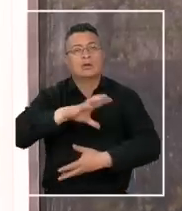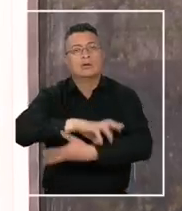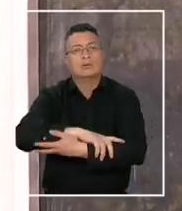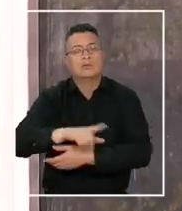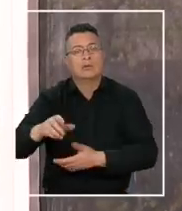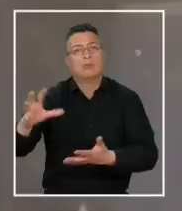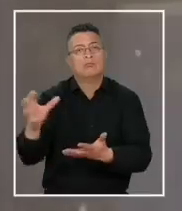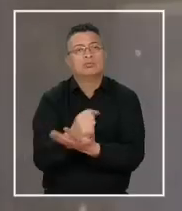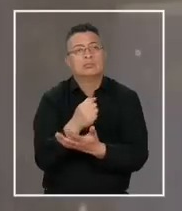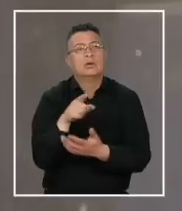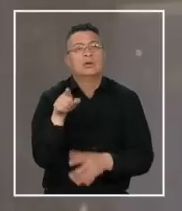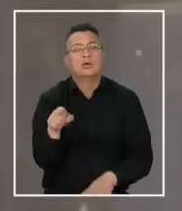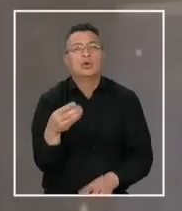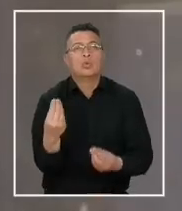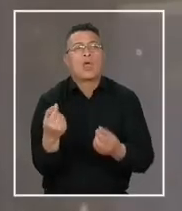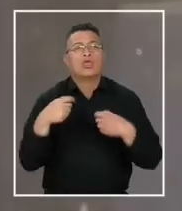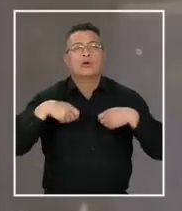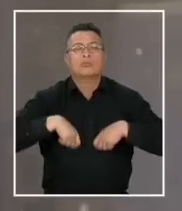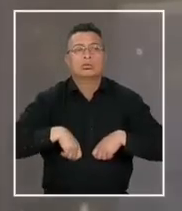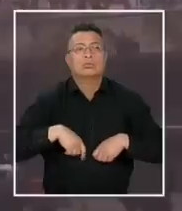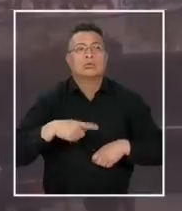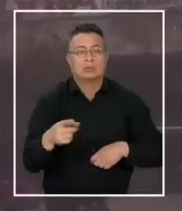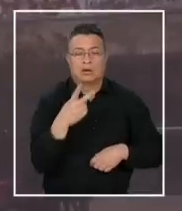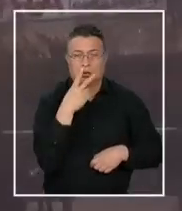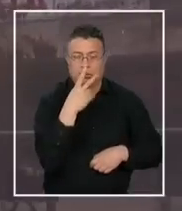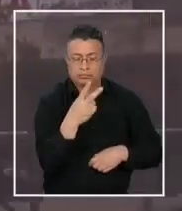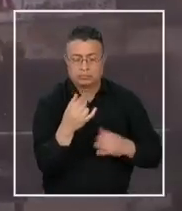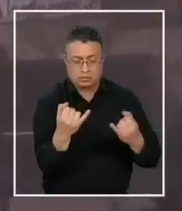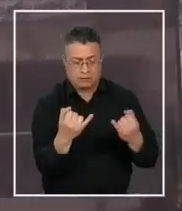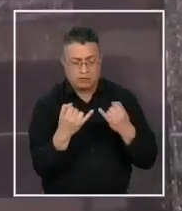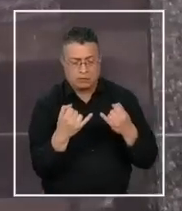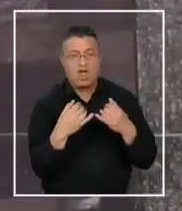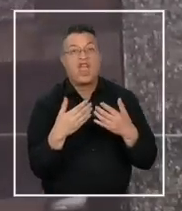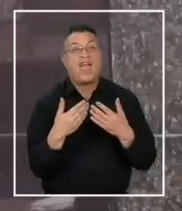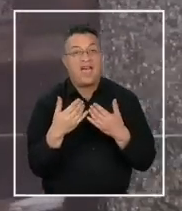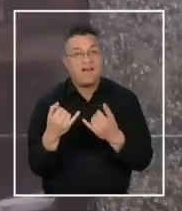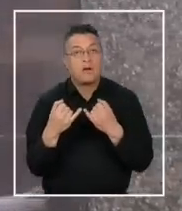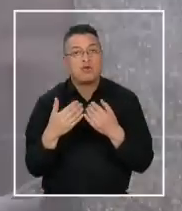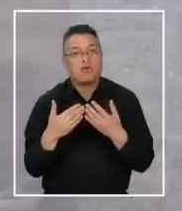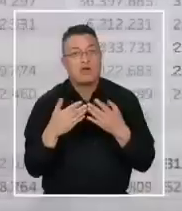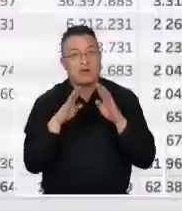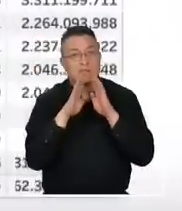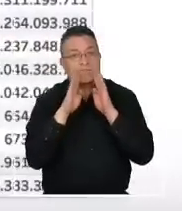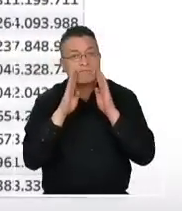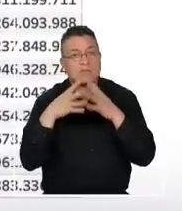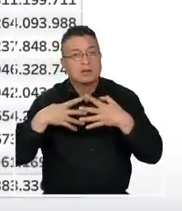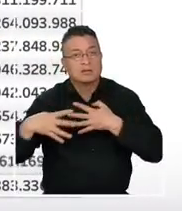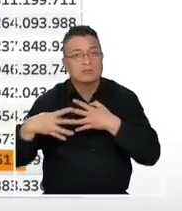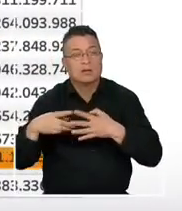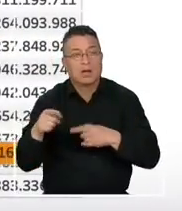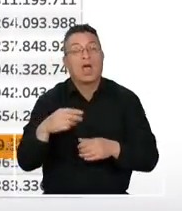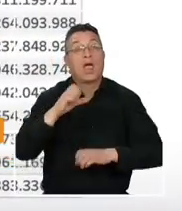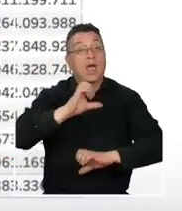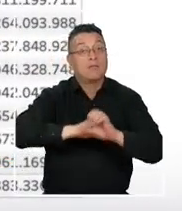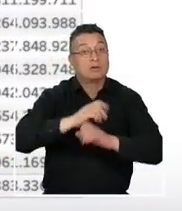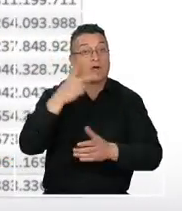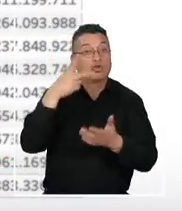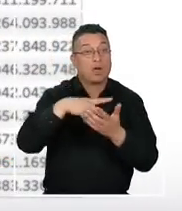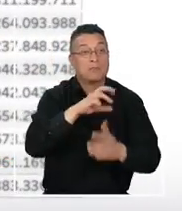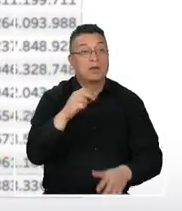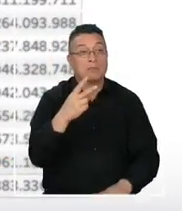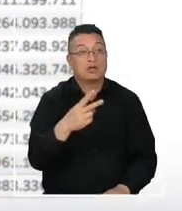datos de Fundación Observatorio Fiscal, obtenidos del portal de datos abiertos del Estado, la empresa recibió durante 2022